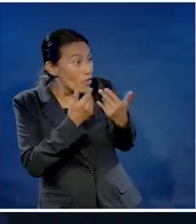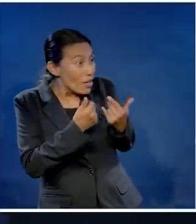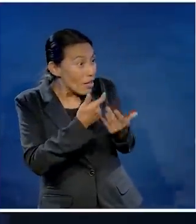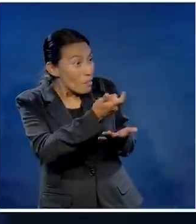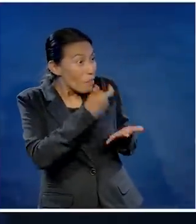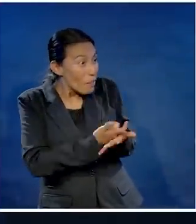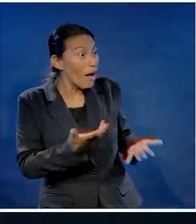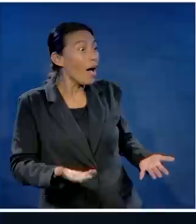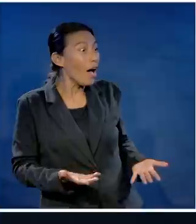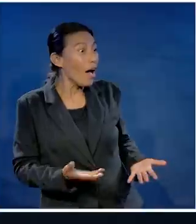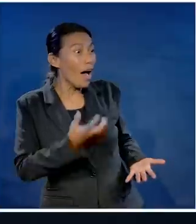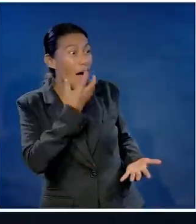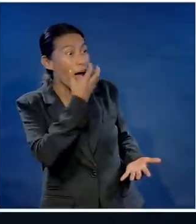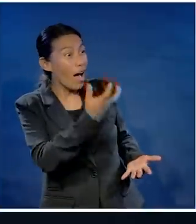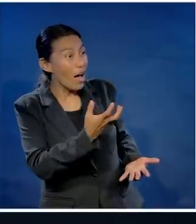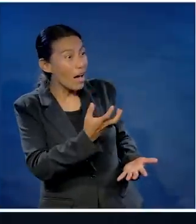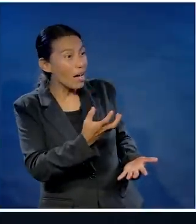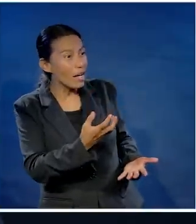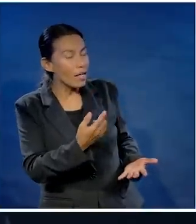traes dinero para pagar dice